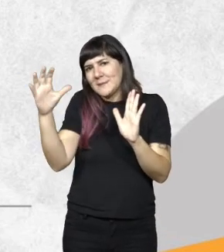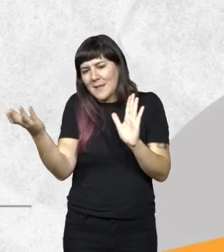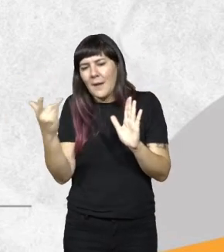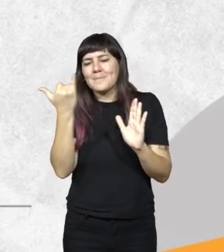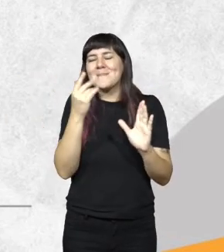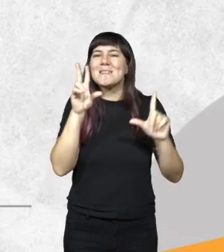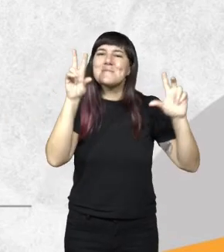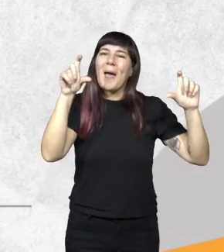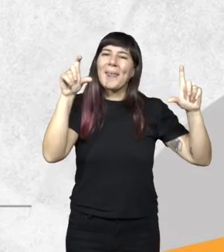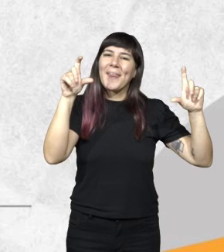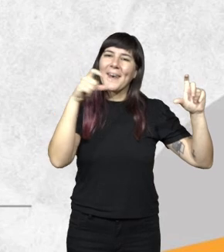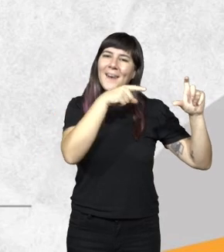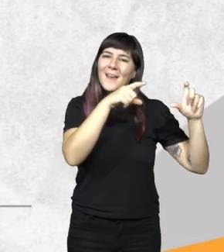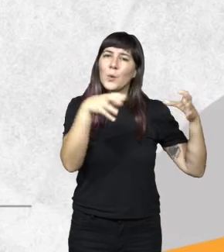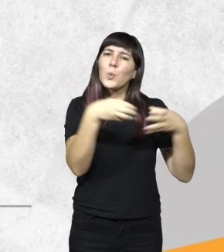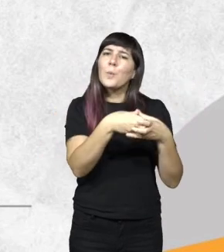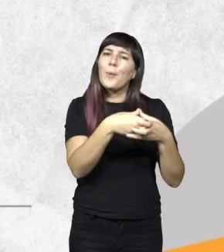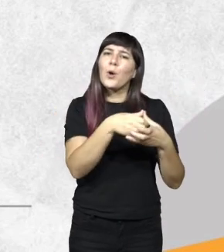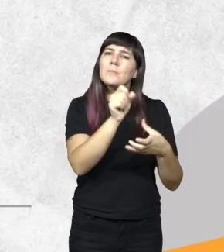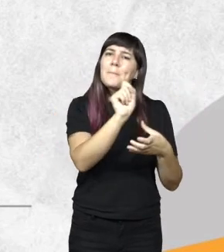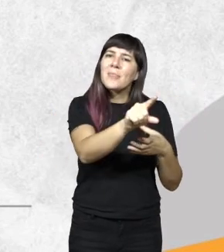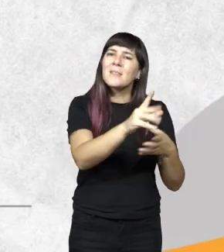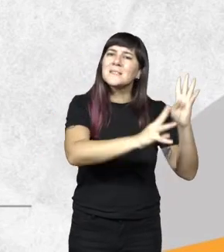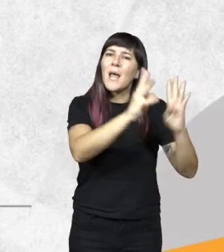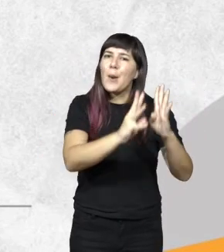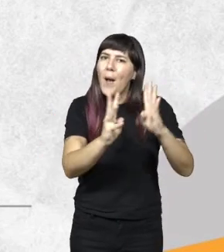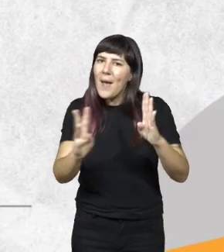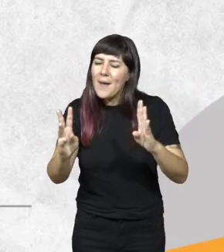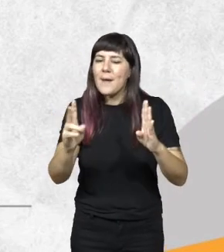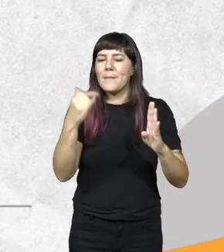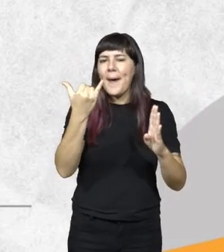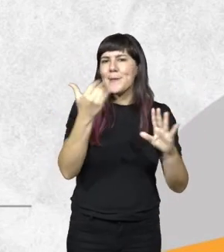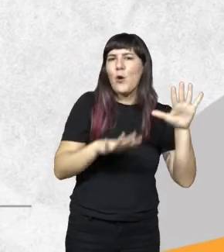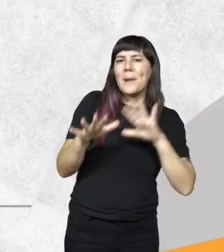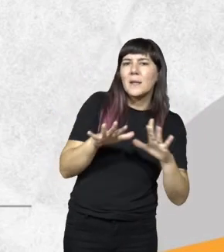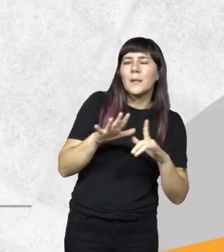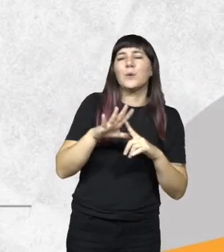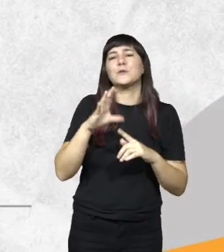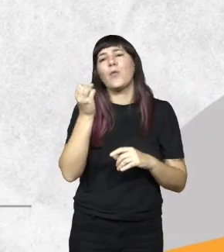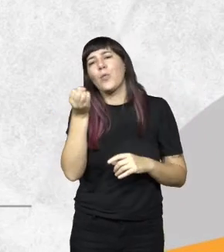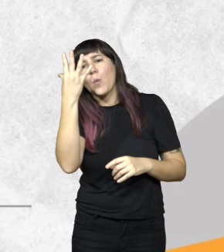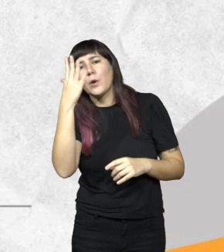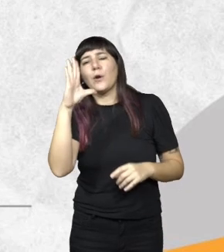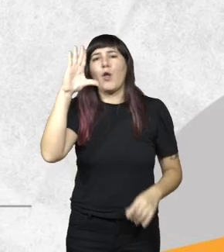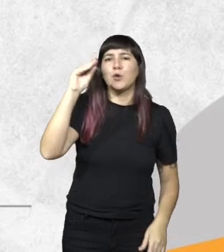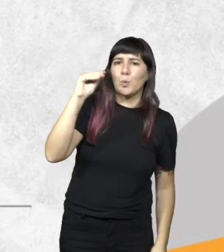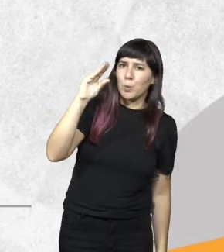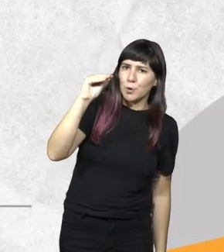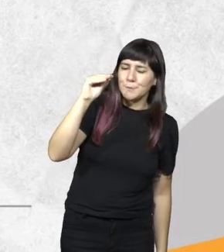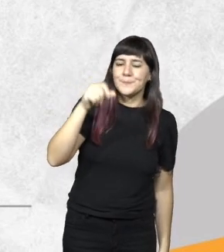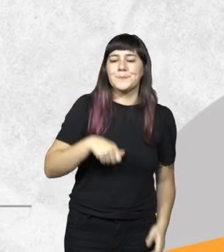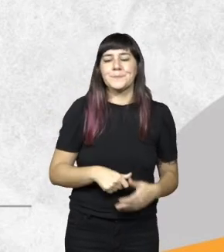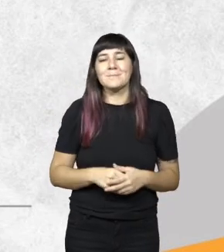del grupo de operaciones en selva hacen operativos tanto diurnos como nocturnos también